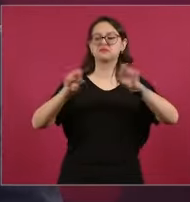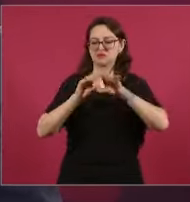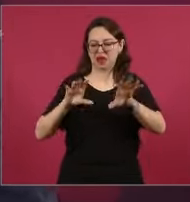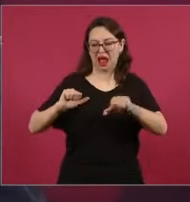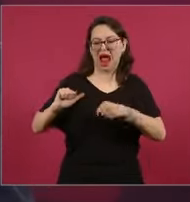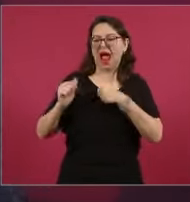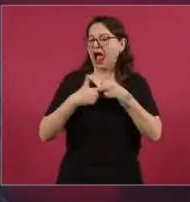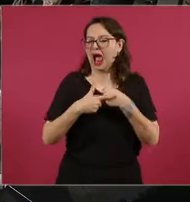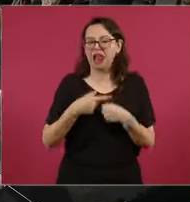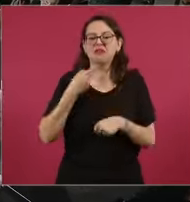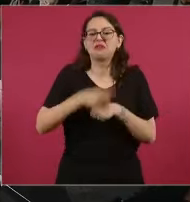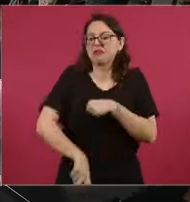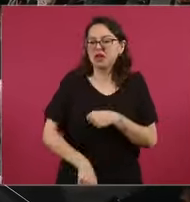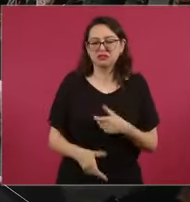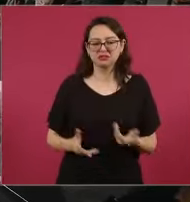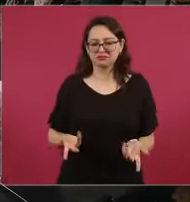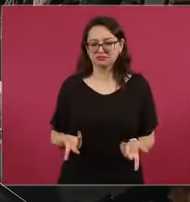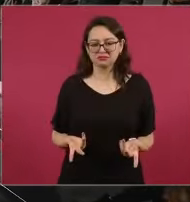tizna.